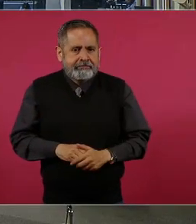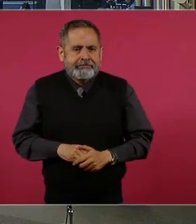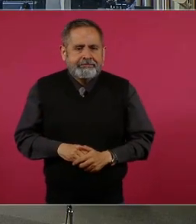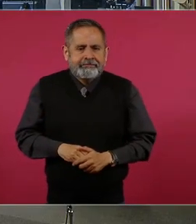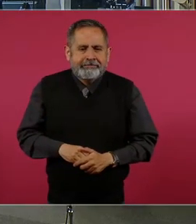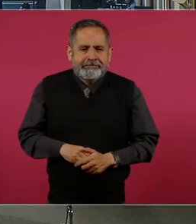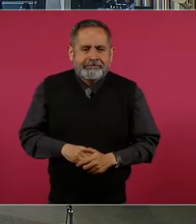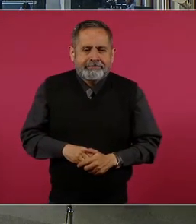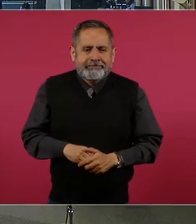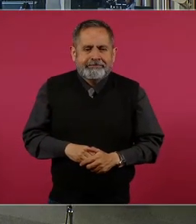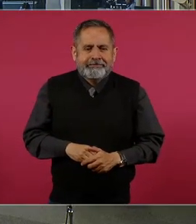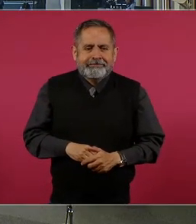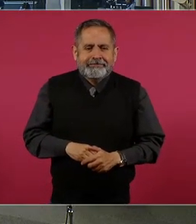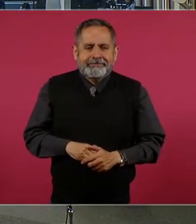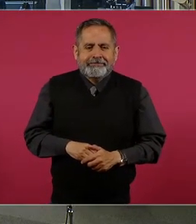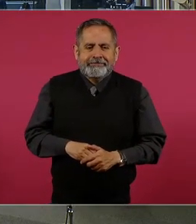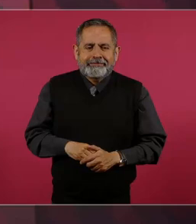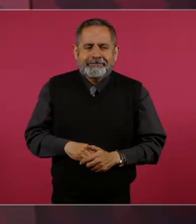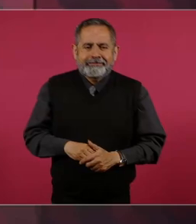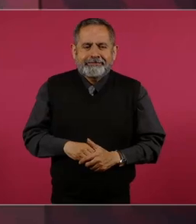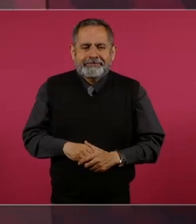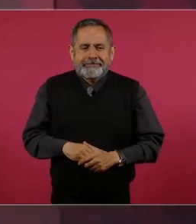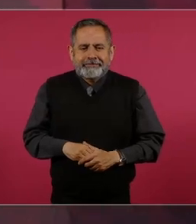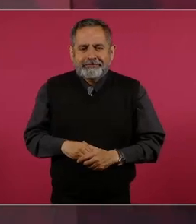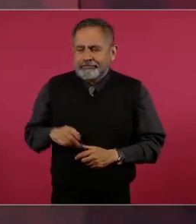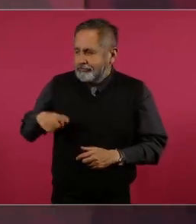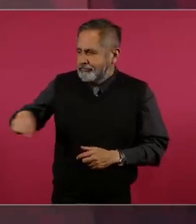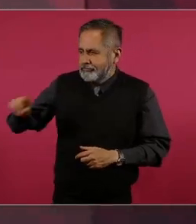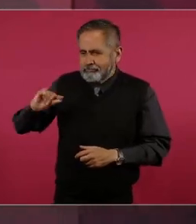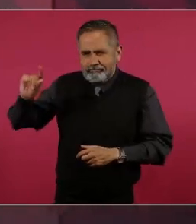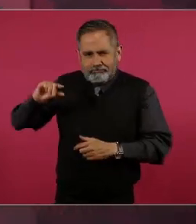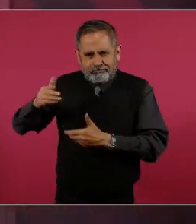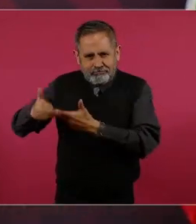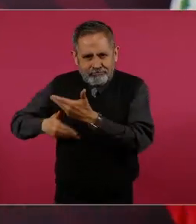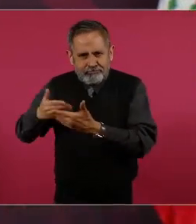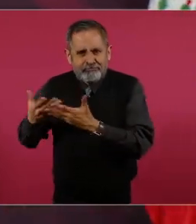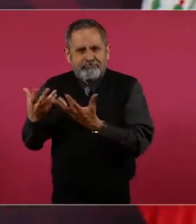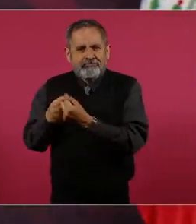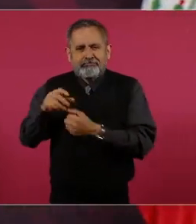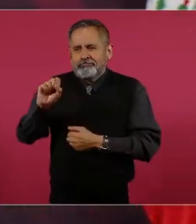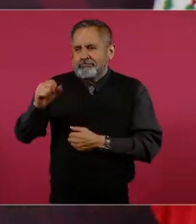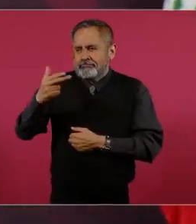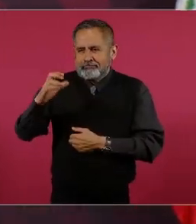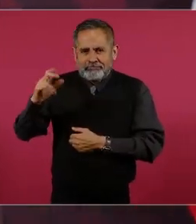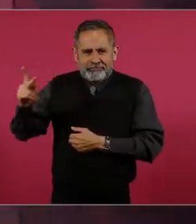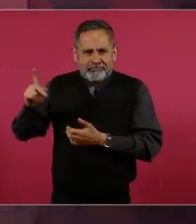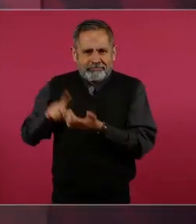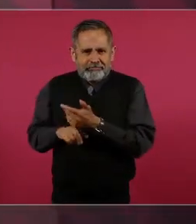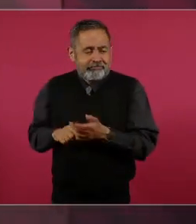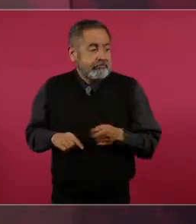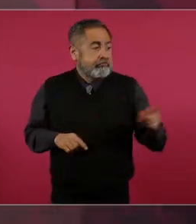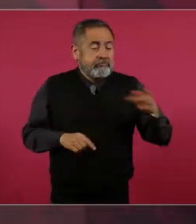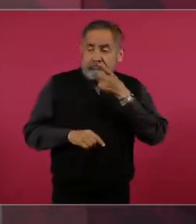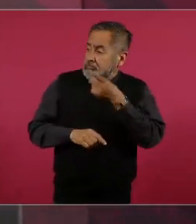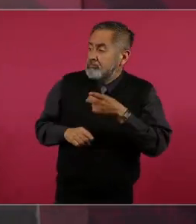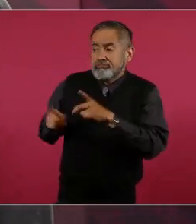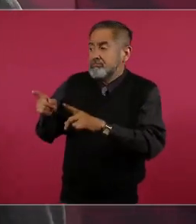servidores públicos de la Hacienda, va a haber inestabilidad